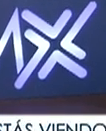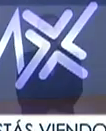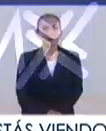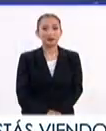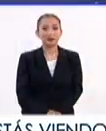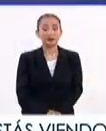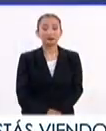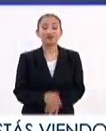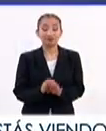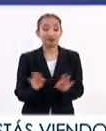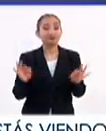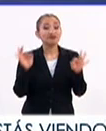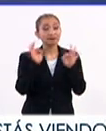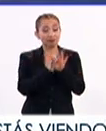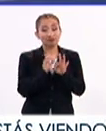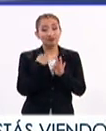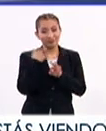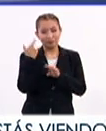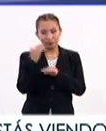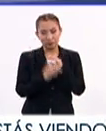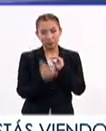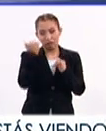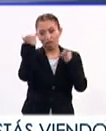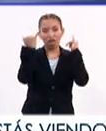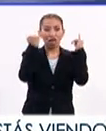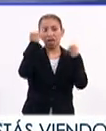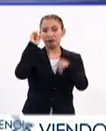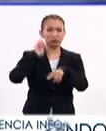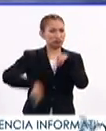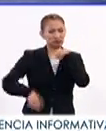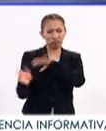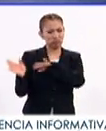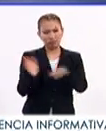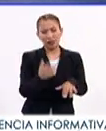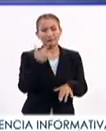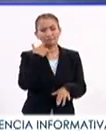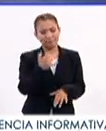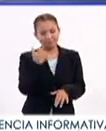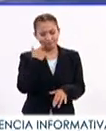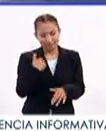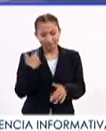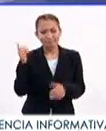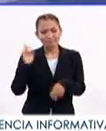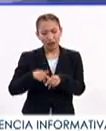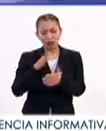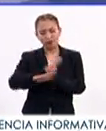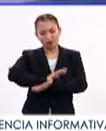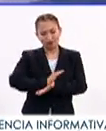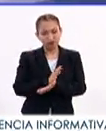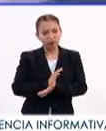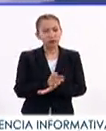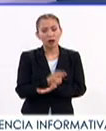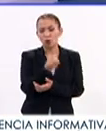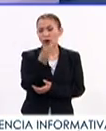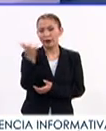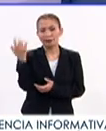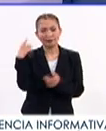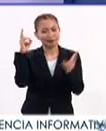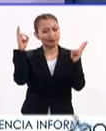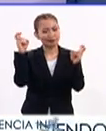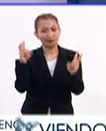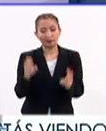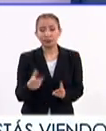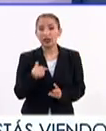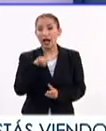Pues es muy importante seguir acabando con estos prejuicios y por supuesto seguir luchando contra la discriminación de cualquier tipo.